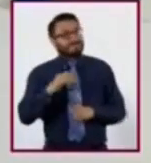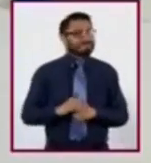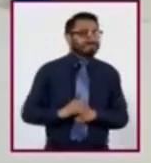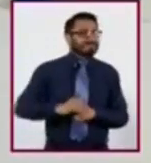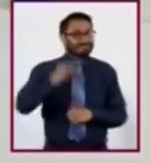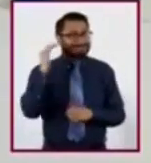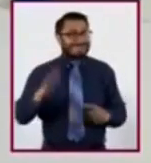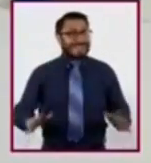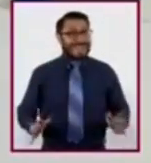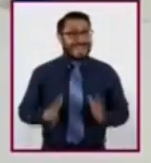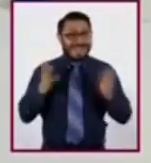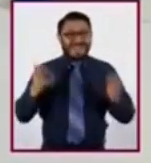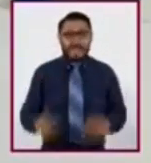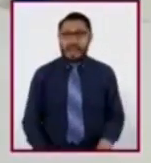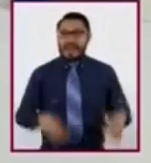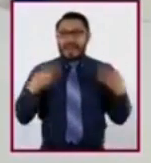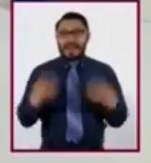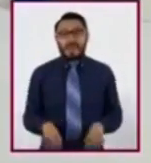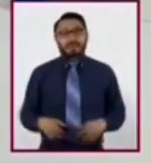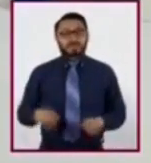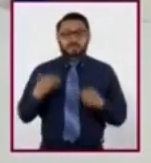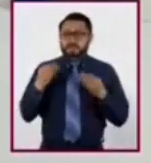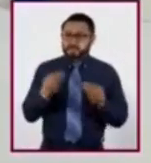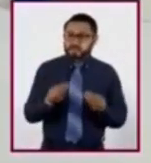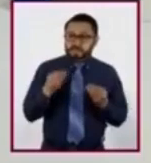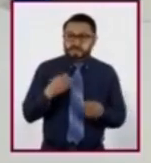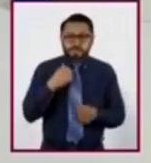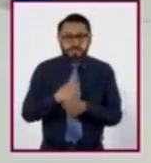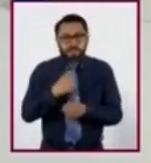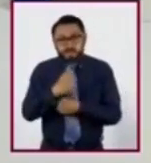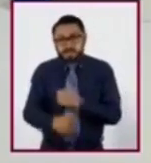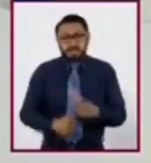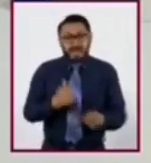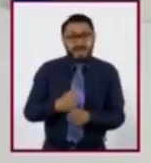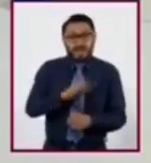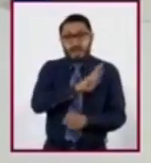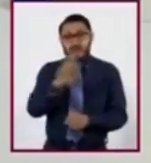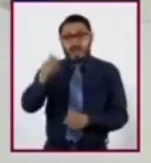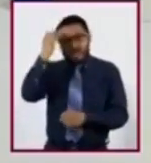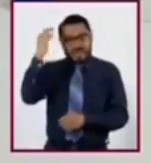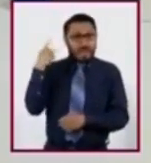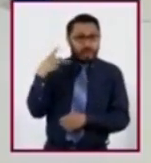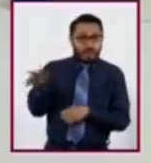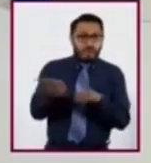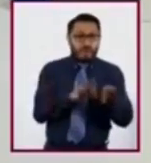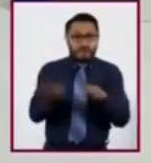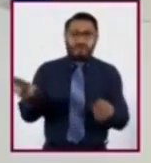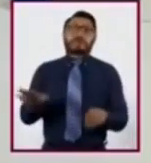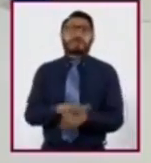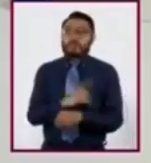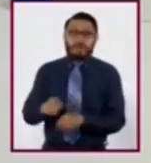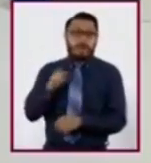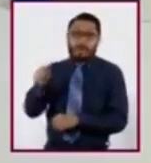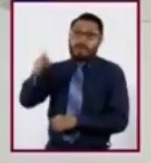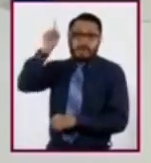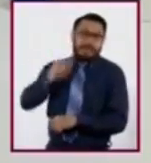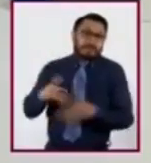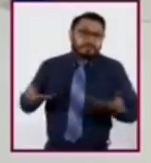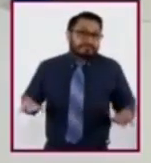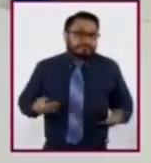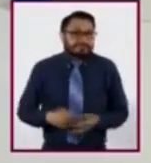sorprendente. Tardaron décadas en reconocer el trabajo de esta científica solo por el hecho de ser mujer.